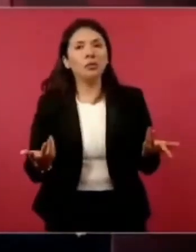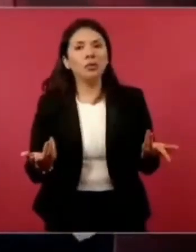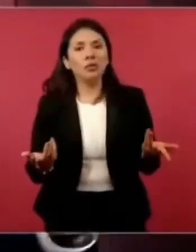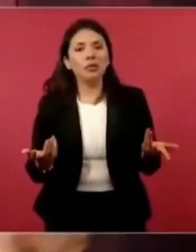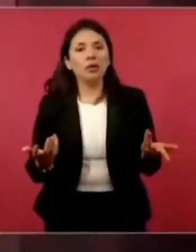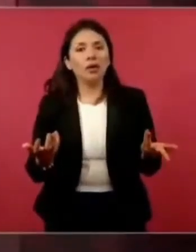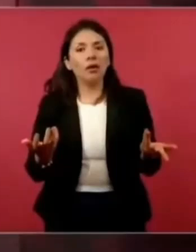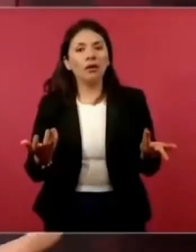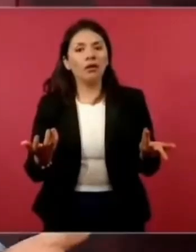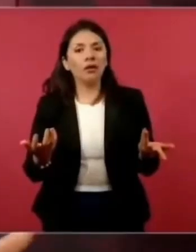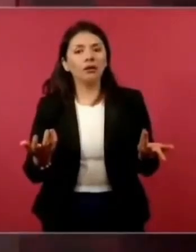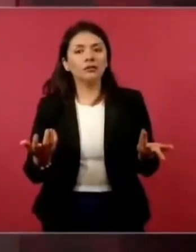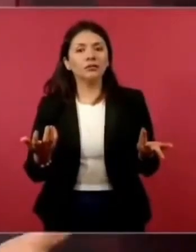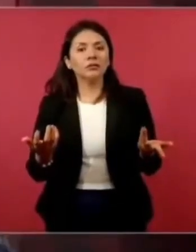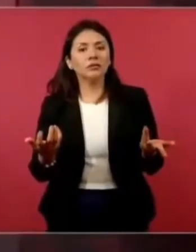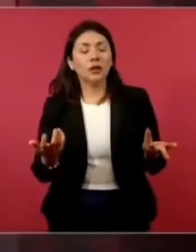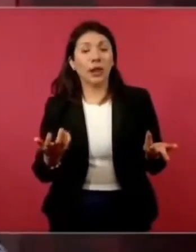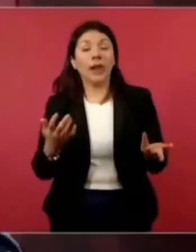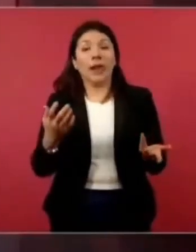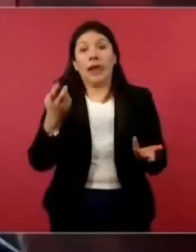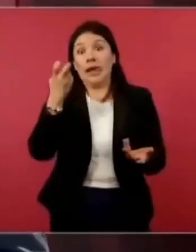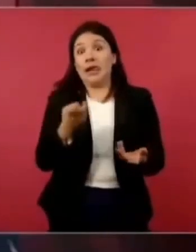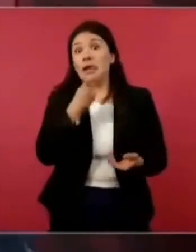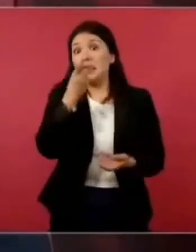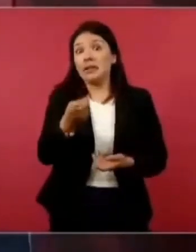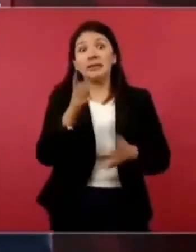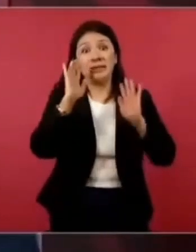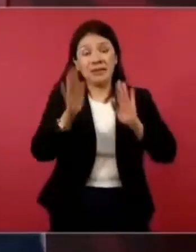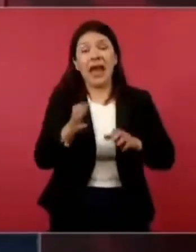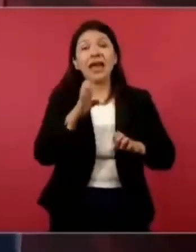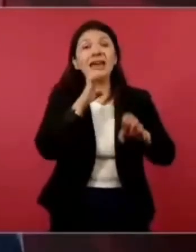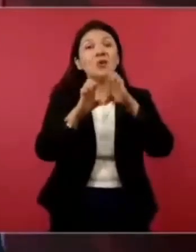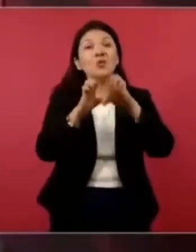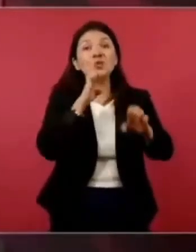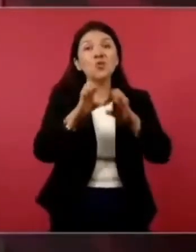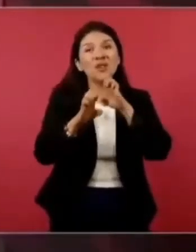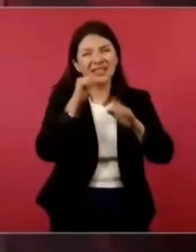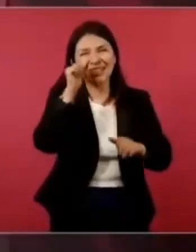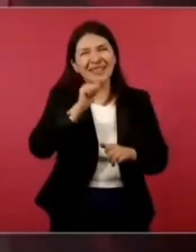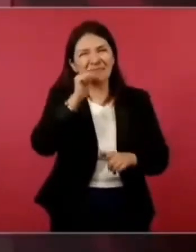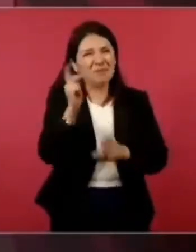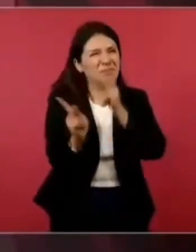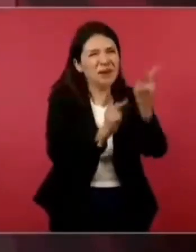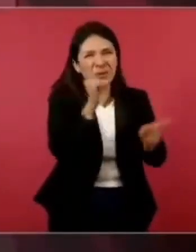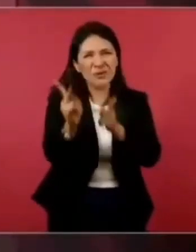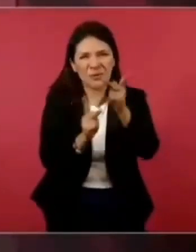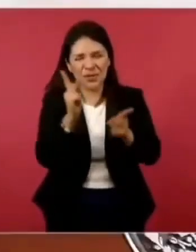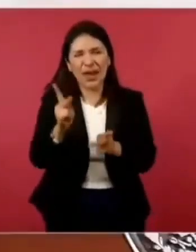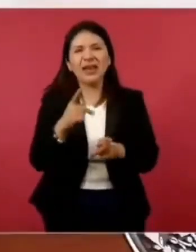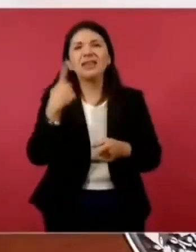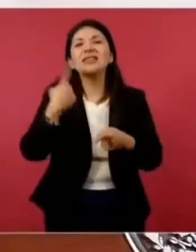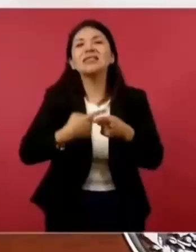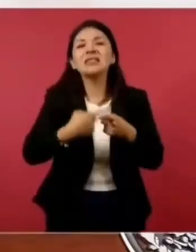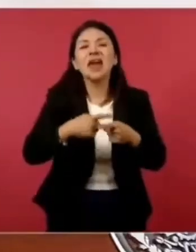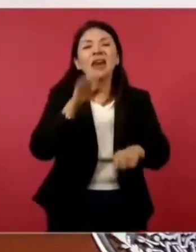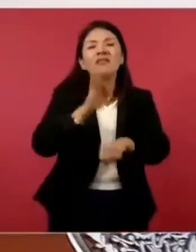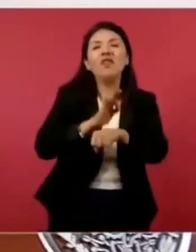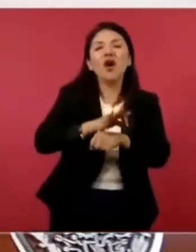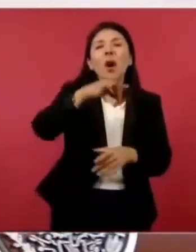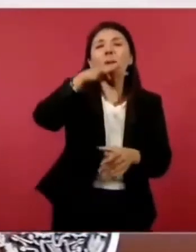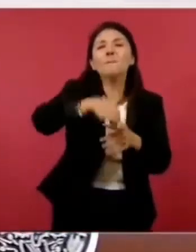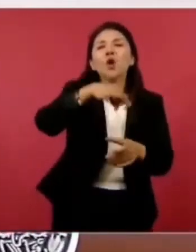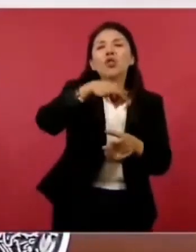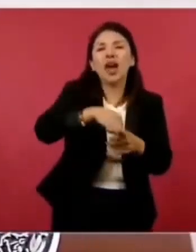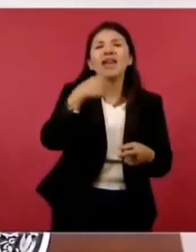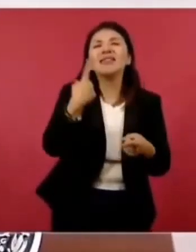Porque en la encuesta que se hace después y se ve quién votó, quiénes